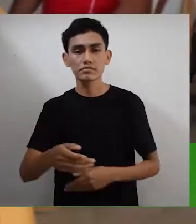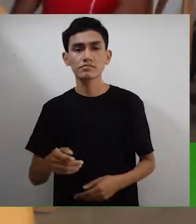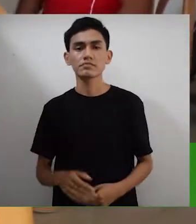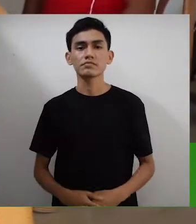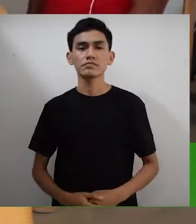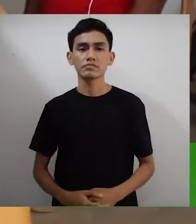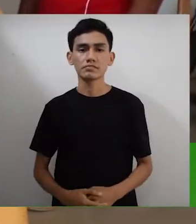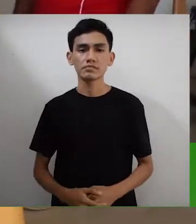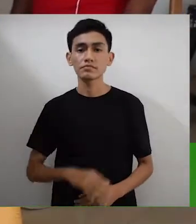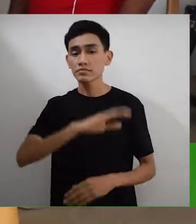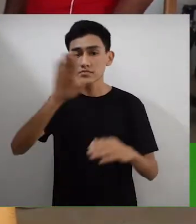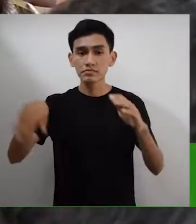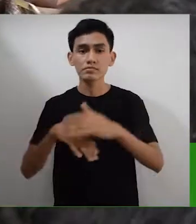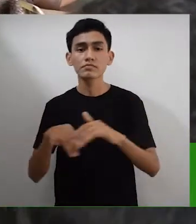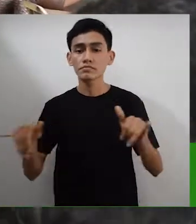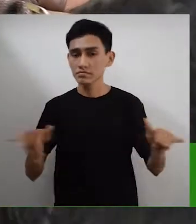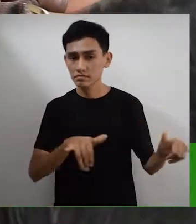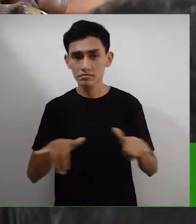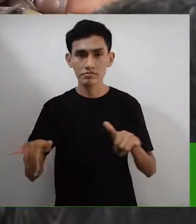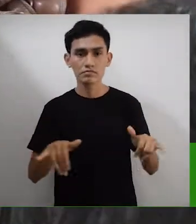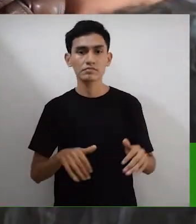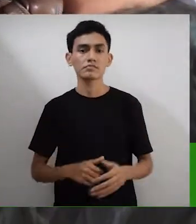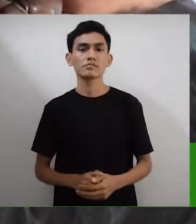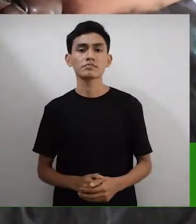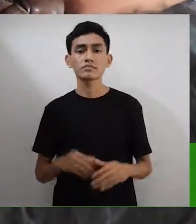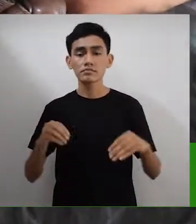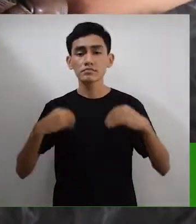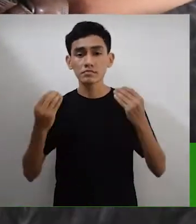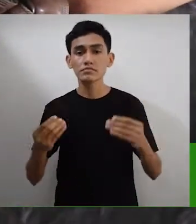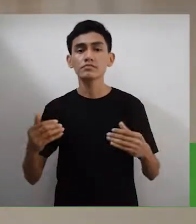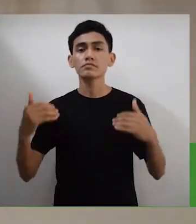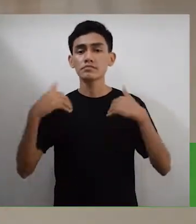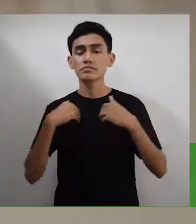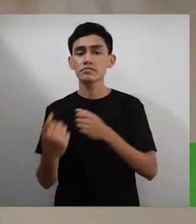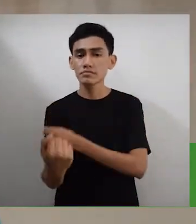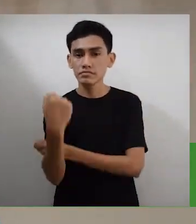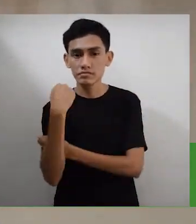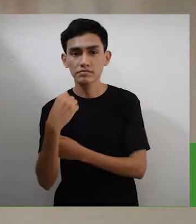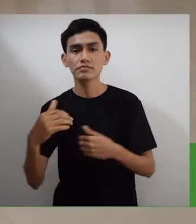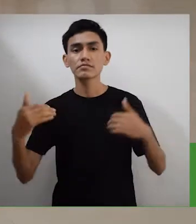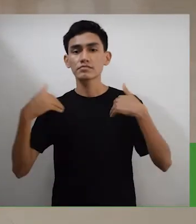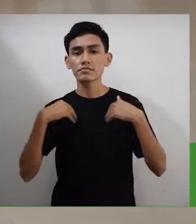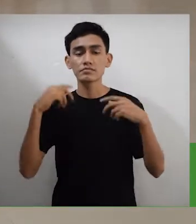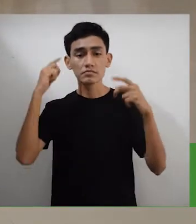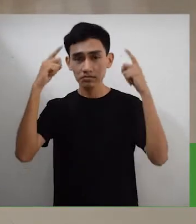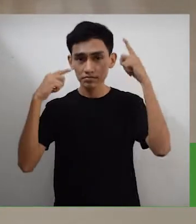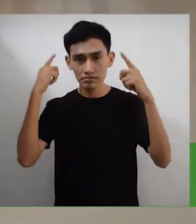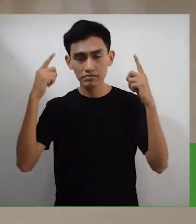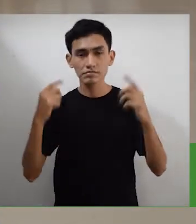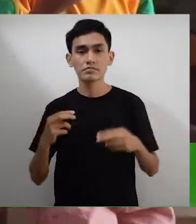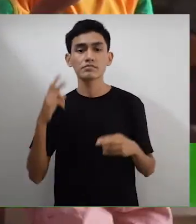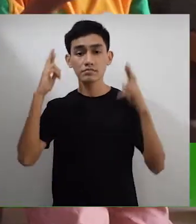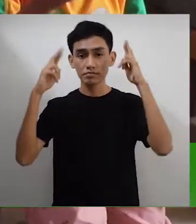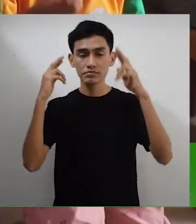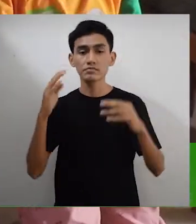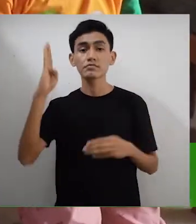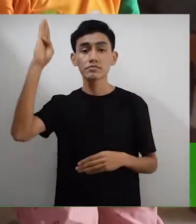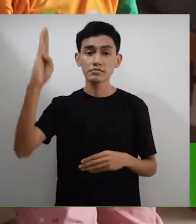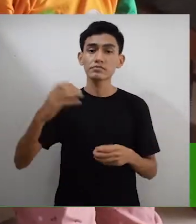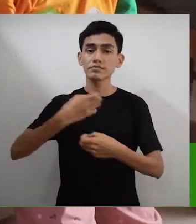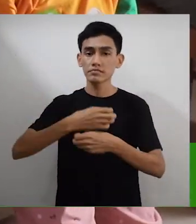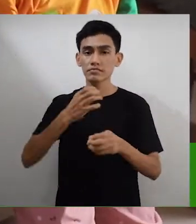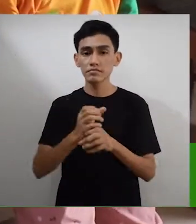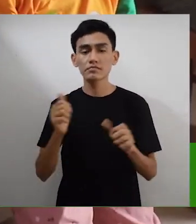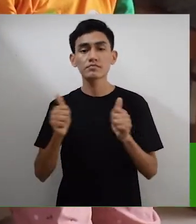de nuestro distrito. Todos somos iguales, ¿por qué? Porque tenemos esa fortaleza, tenemos esa inteligencia, Dios nos ha creado con